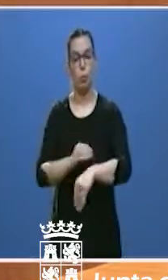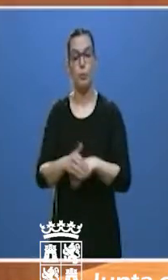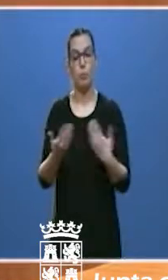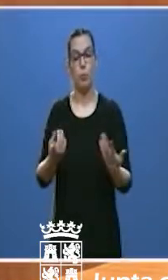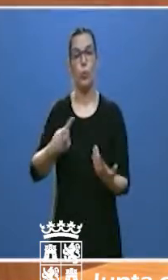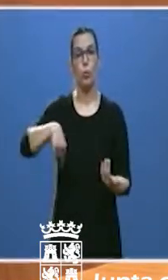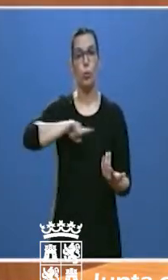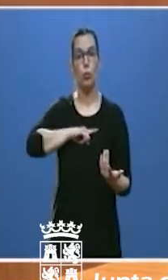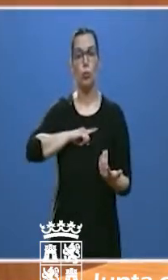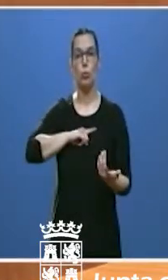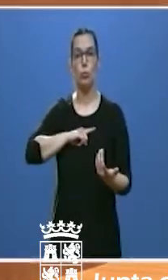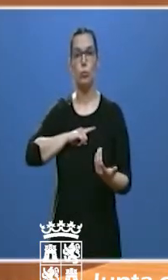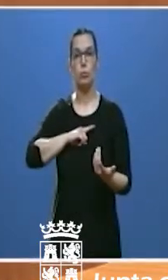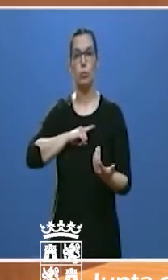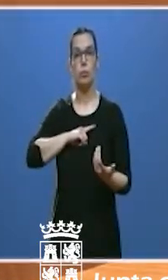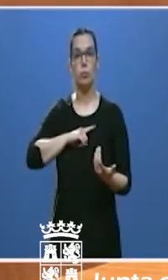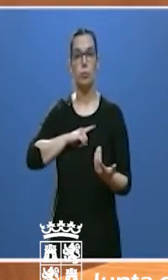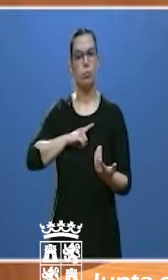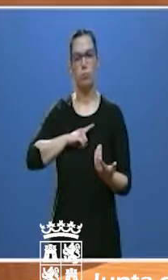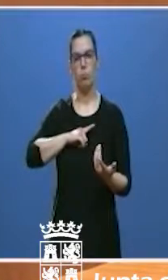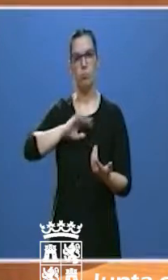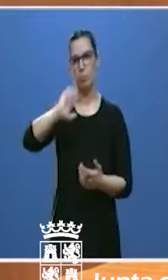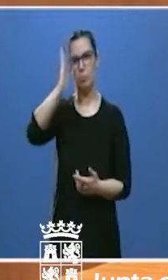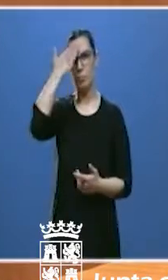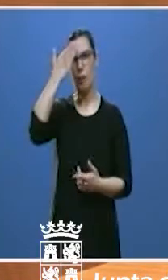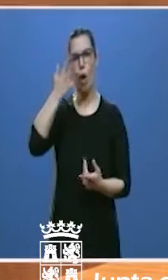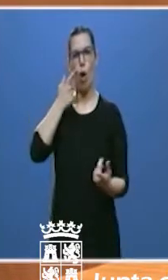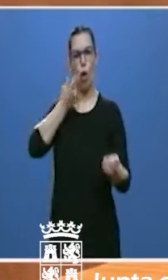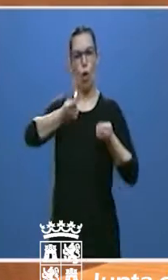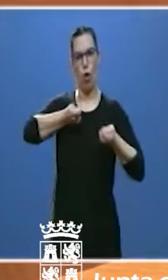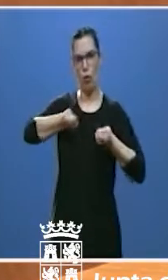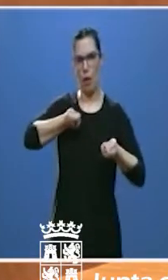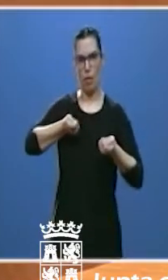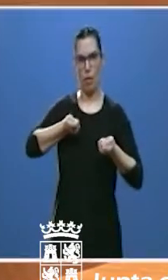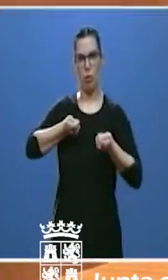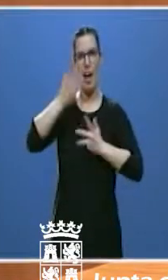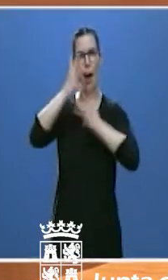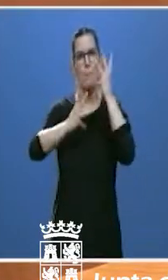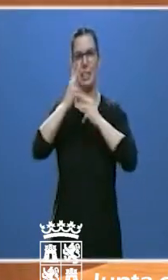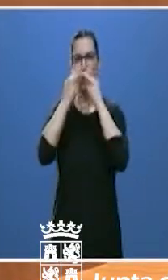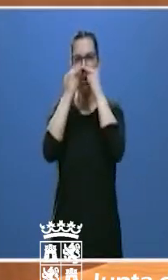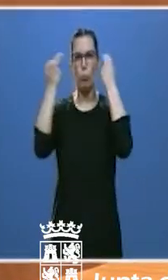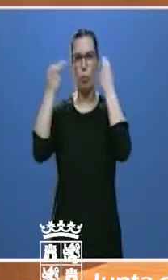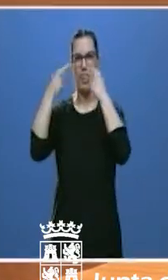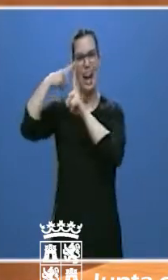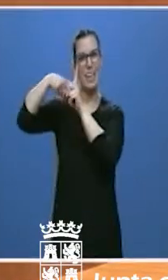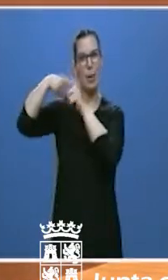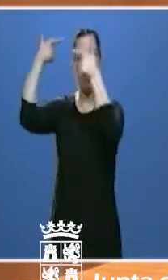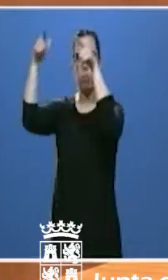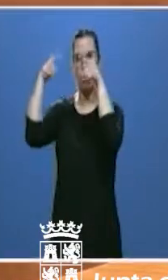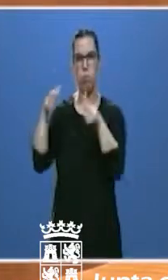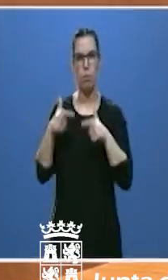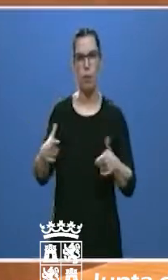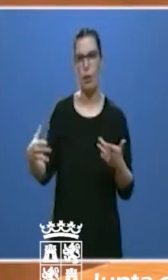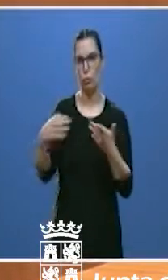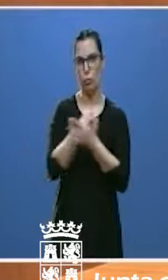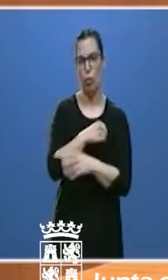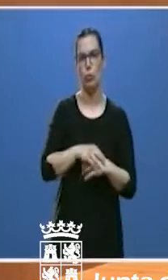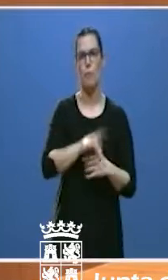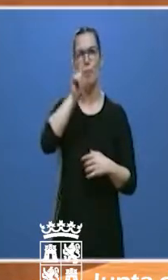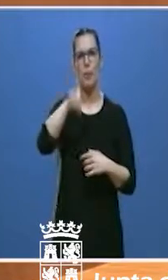nos estamos rigiendo por un decidido principio de coordinación con todas las administraciones públicas, con los agentes